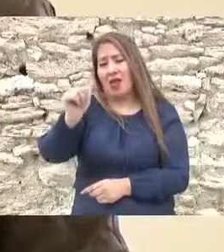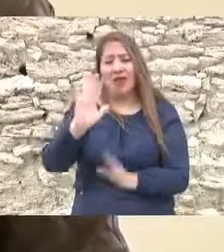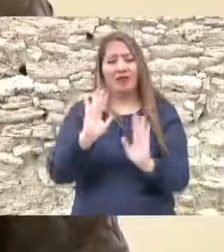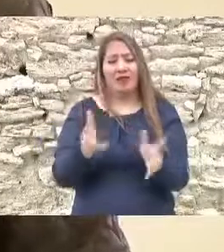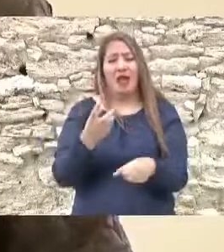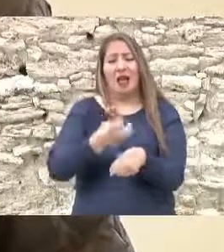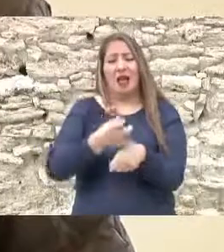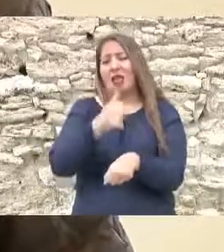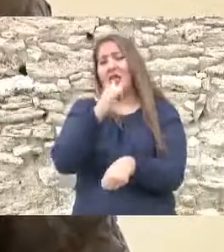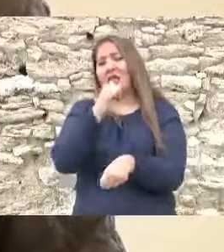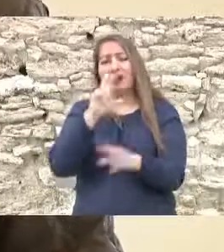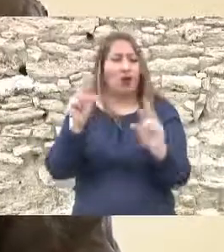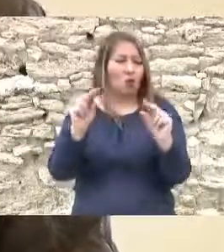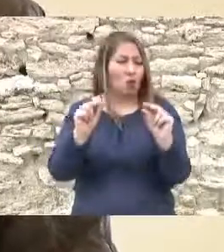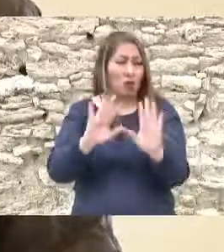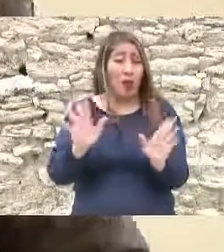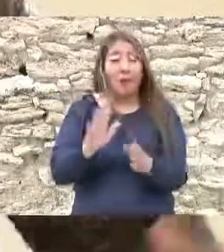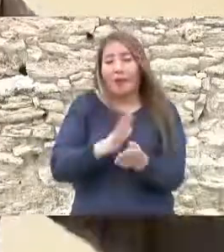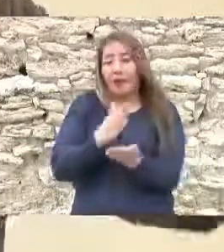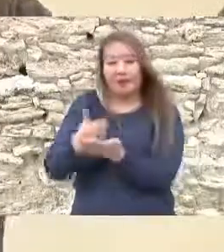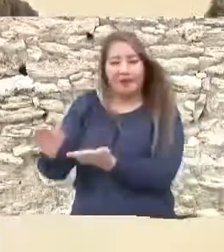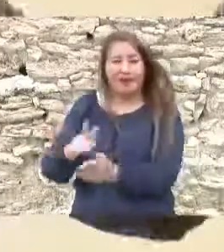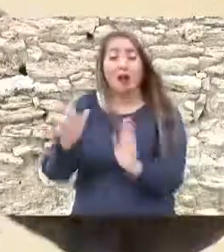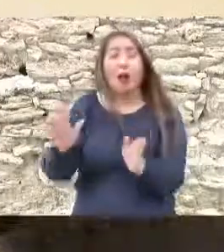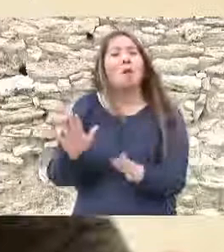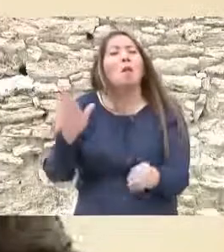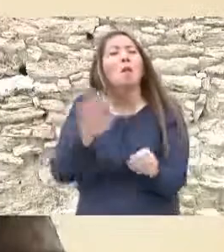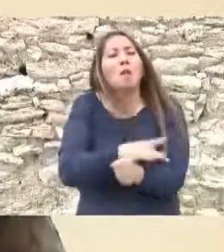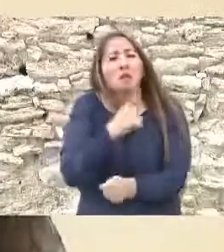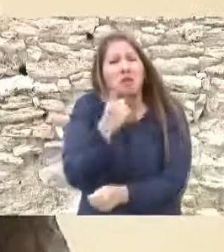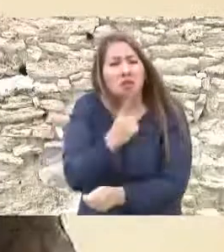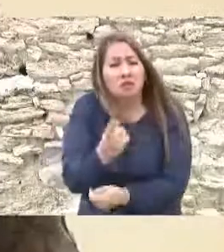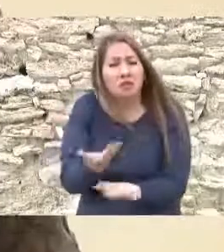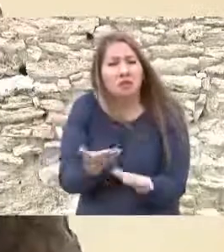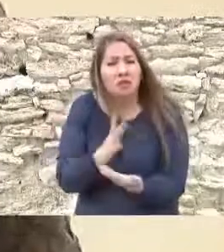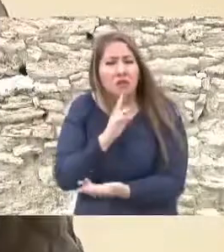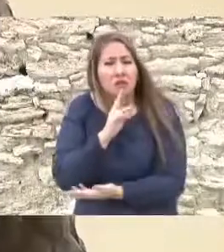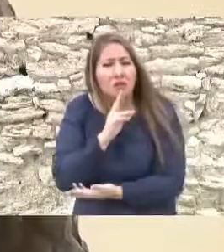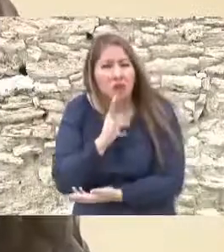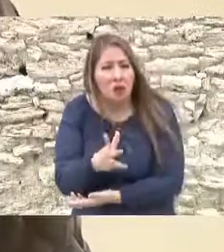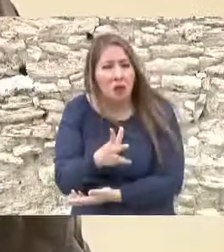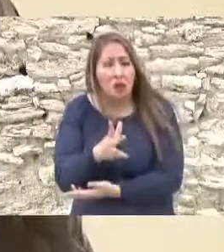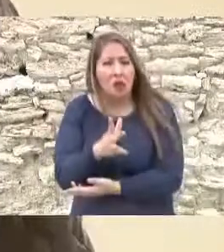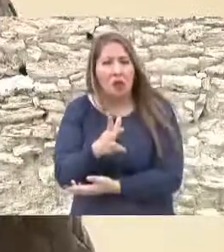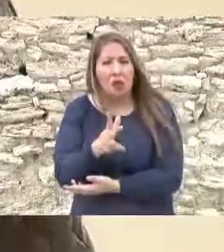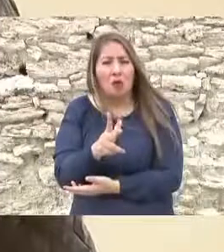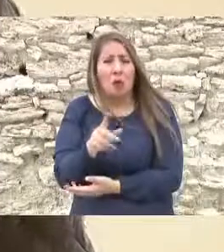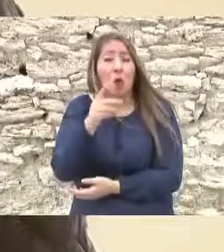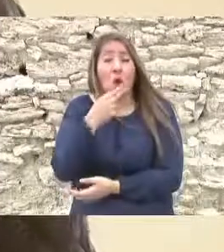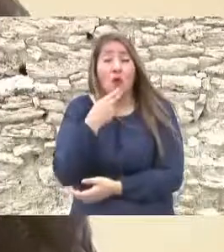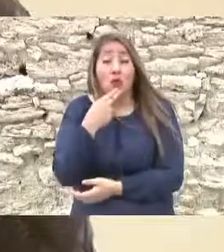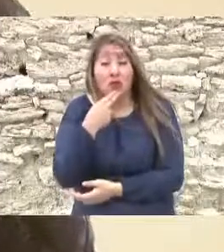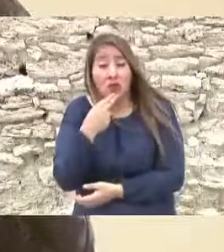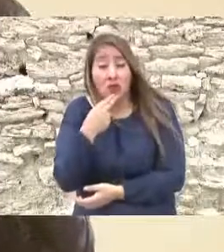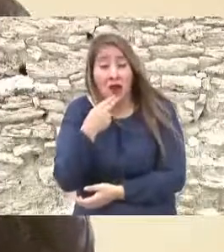pero por qué no utilizar el agua del sur y del sureste